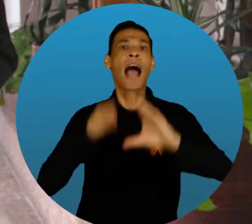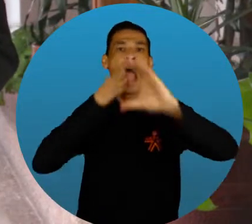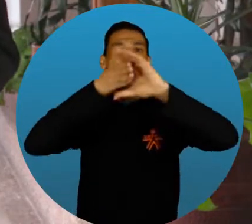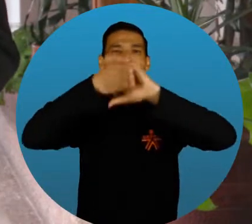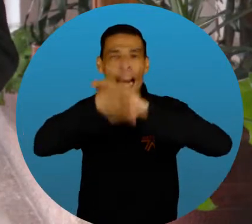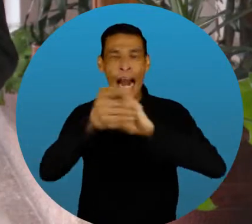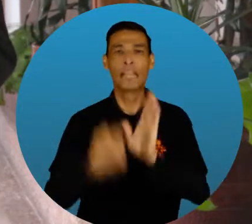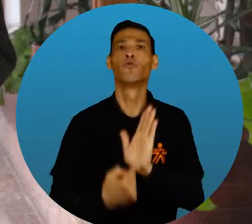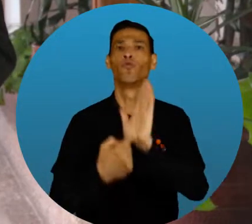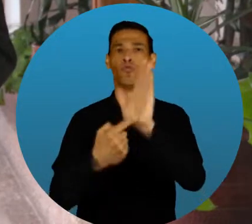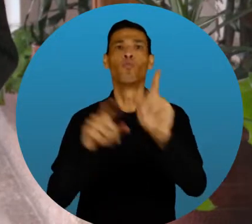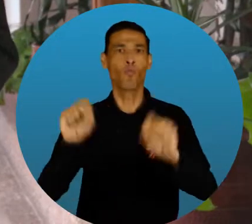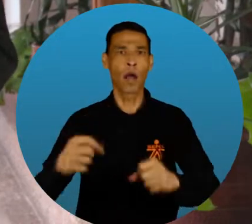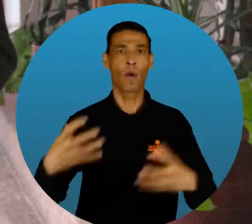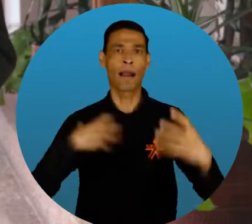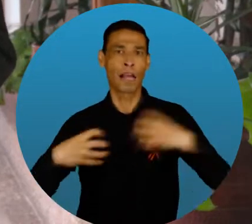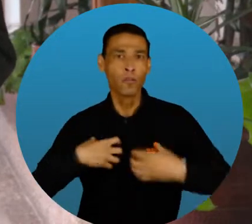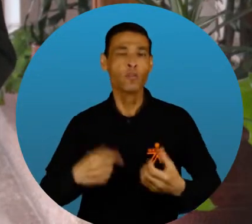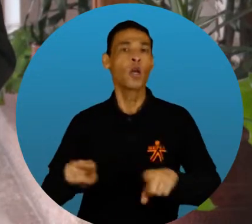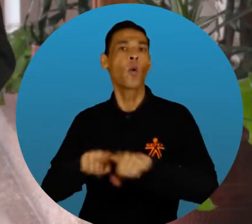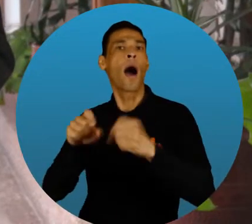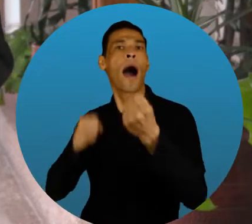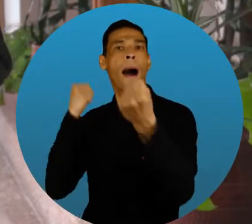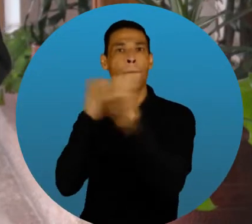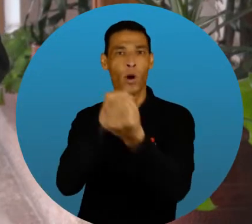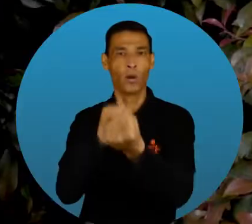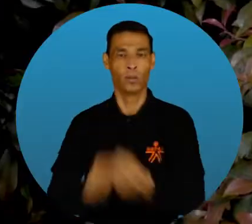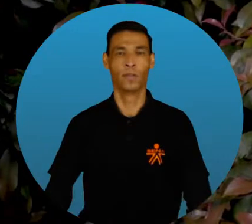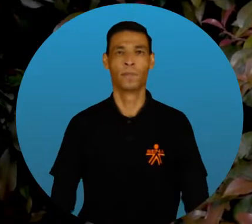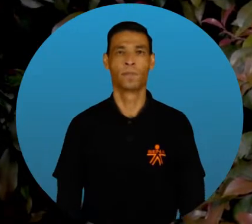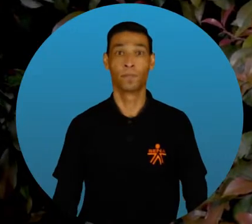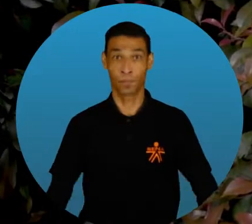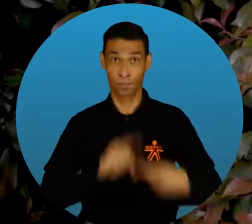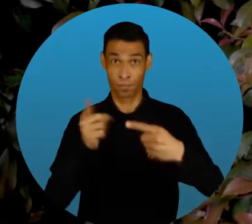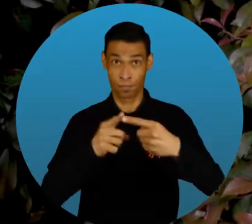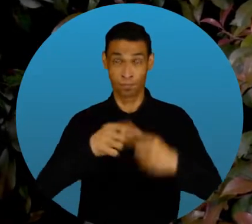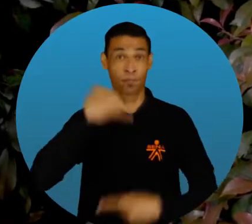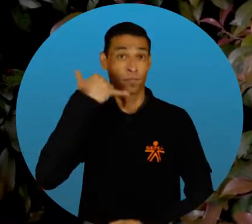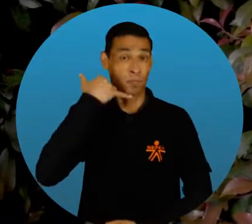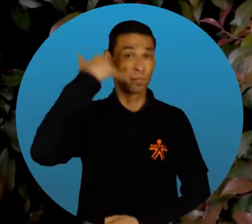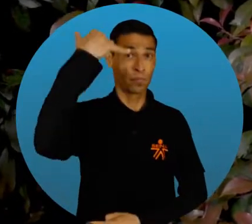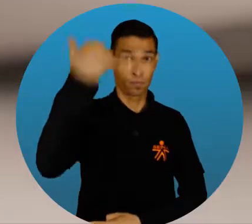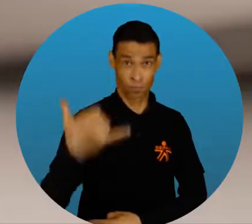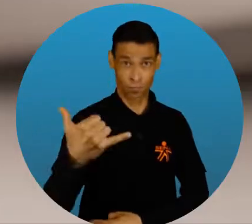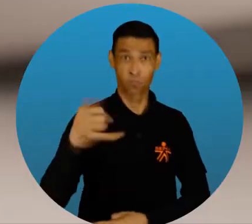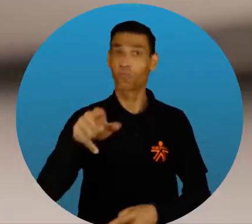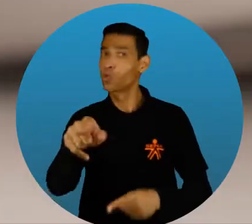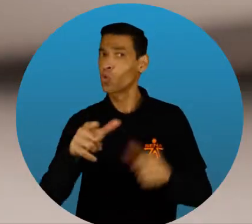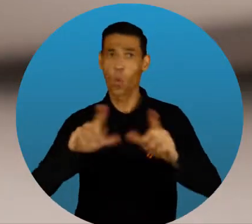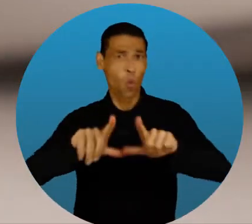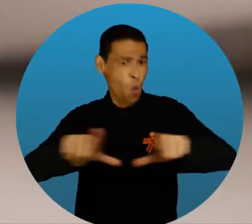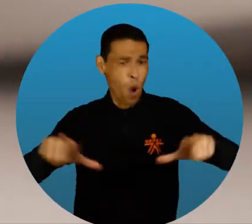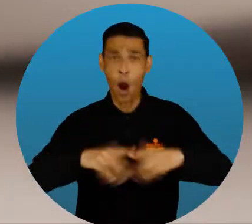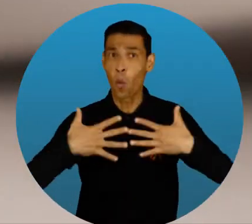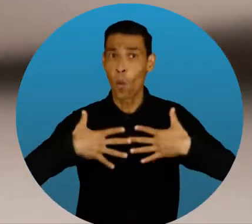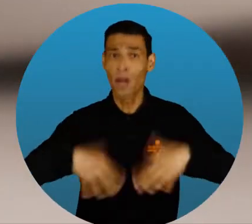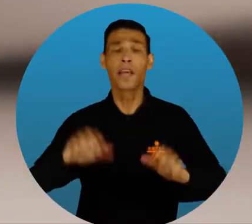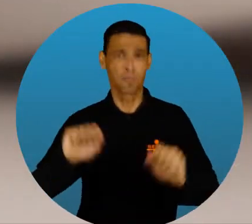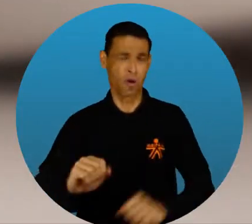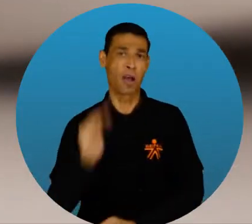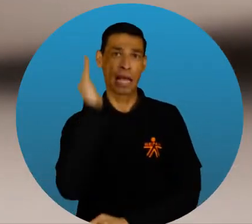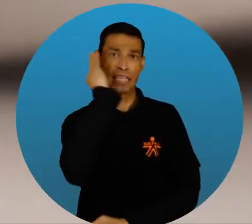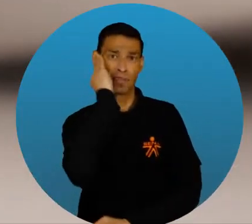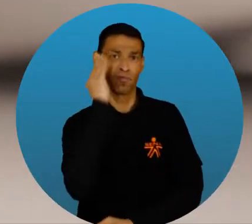puedes abrir un caso para solicitar soporte técnico 1. Llamada telefónica Desde el lugar en donde estés,